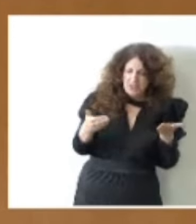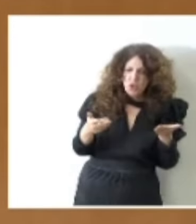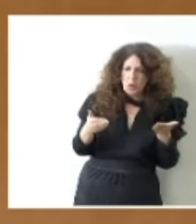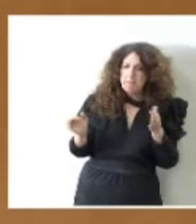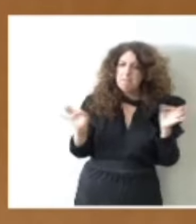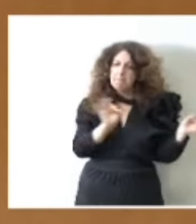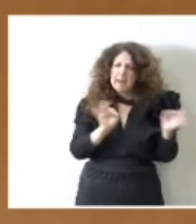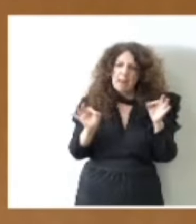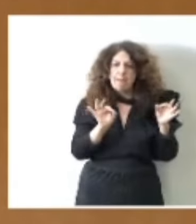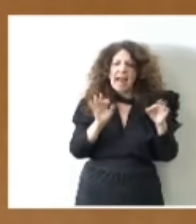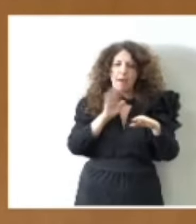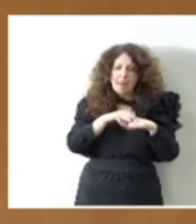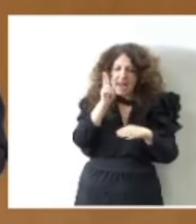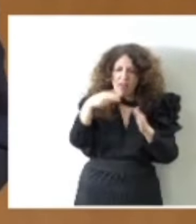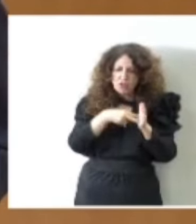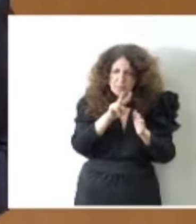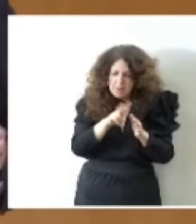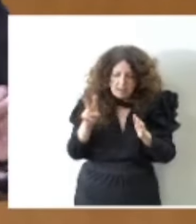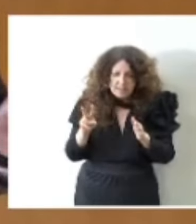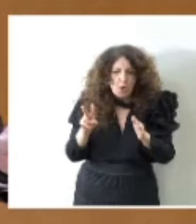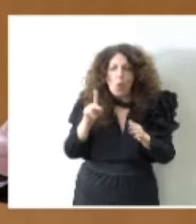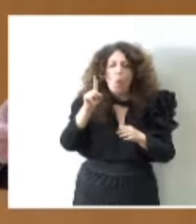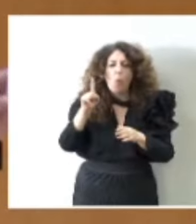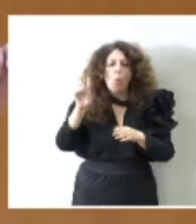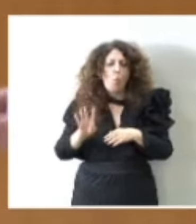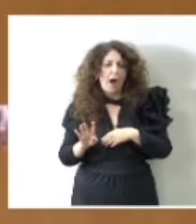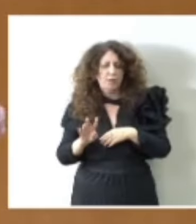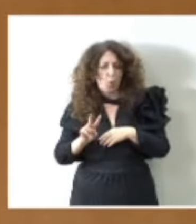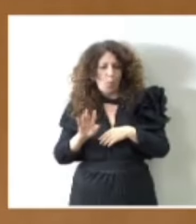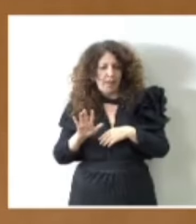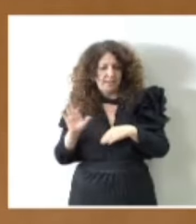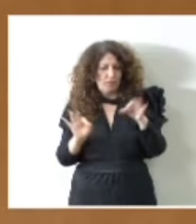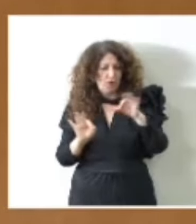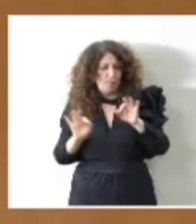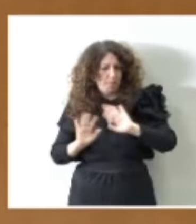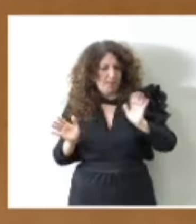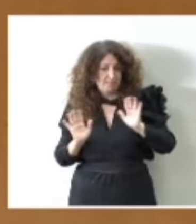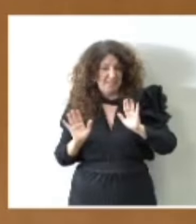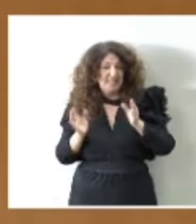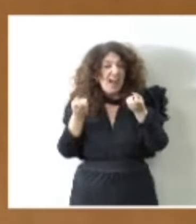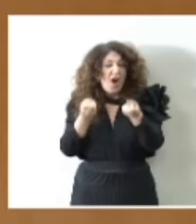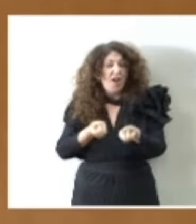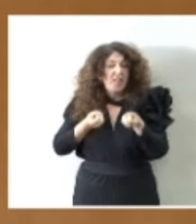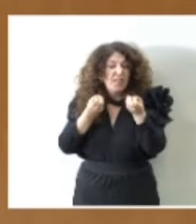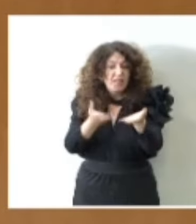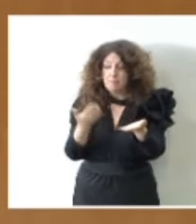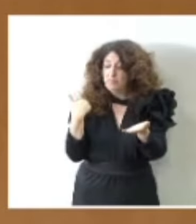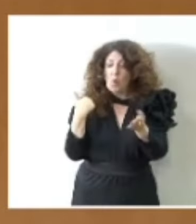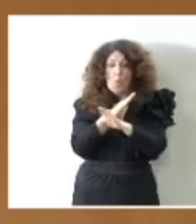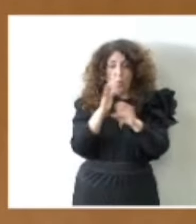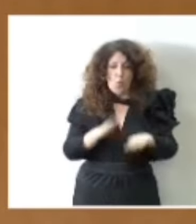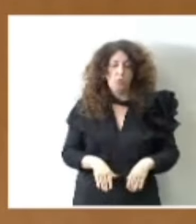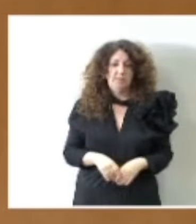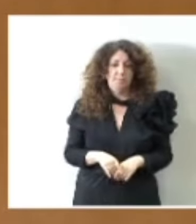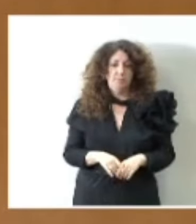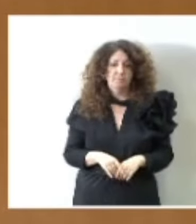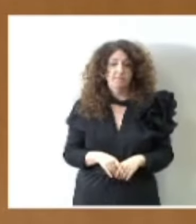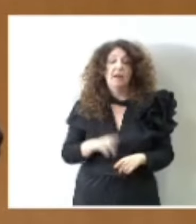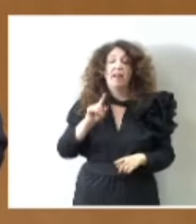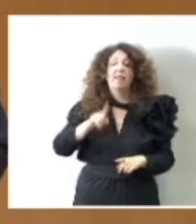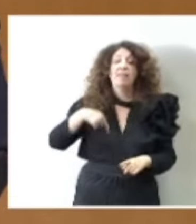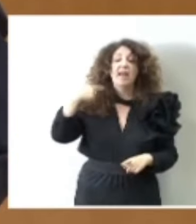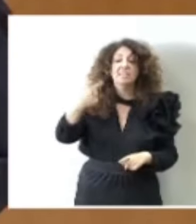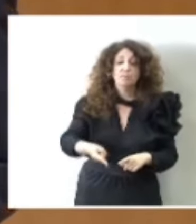2022. Insisto, último dato oficial que se ha publicado por el Gobierno. Después de entonces,